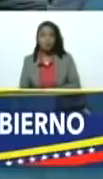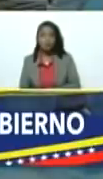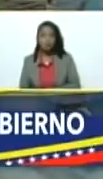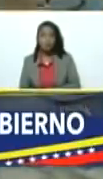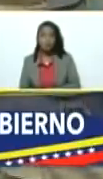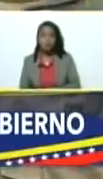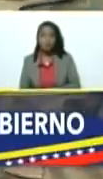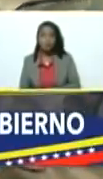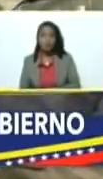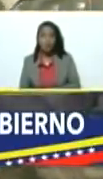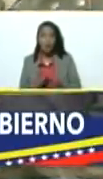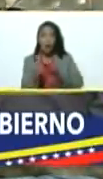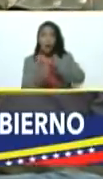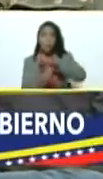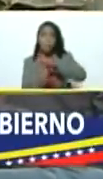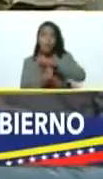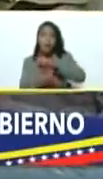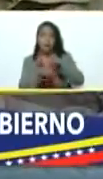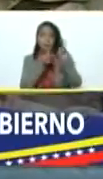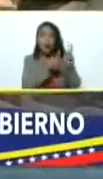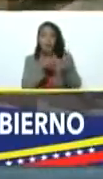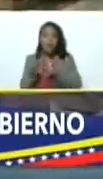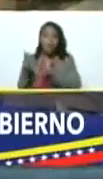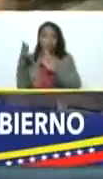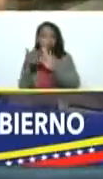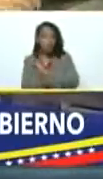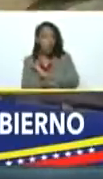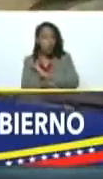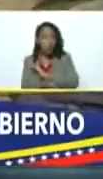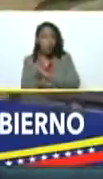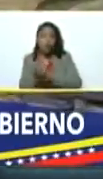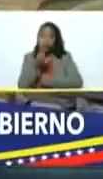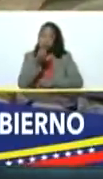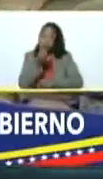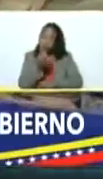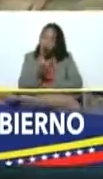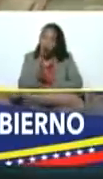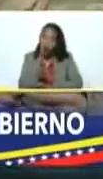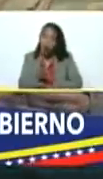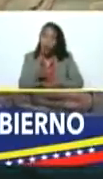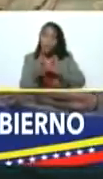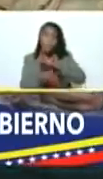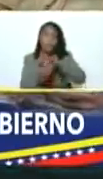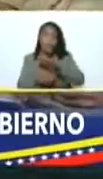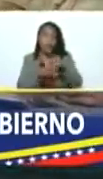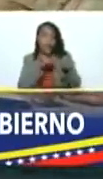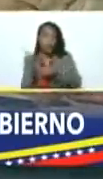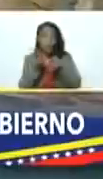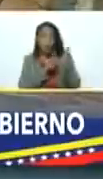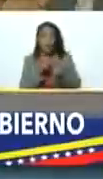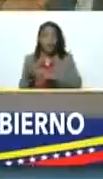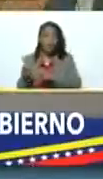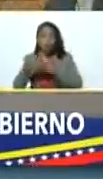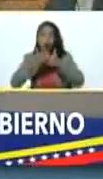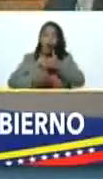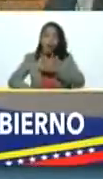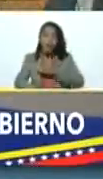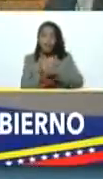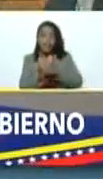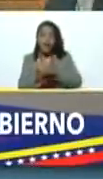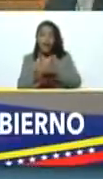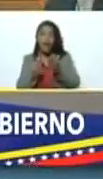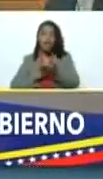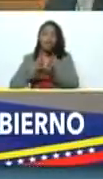y en base a un plan bueno en base a un plan avanzar en la